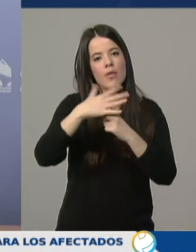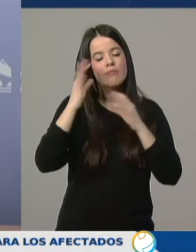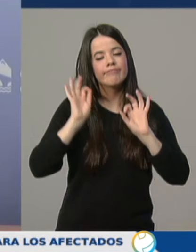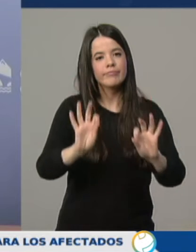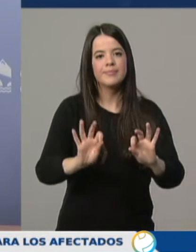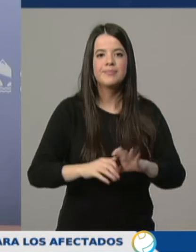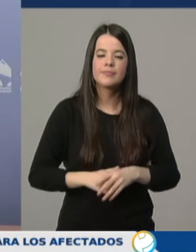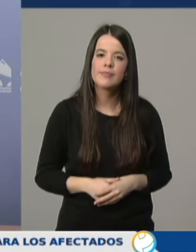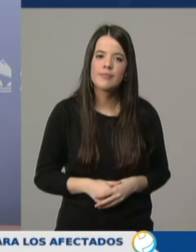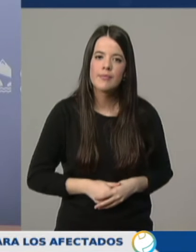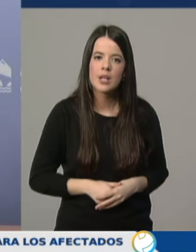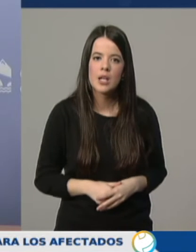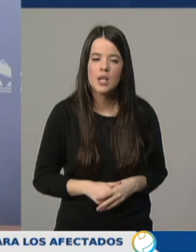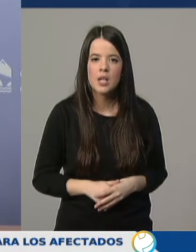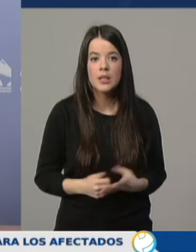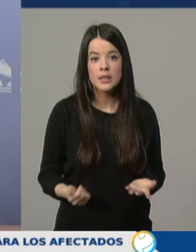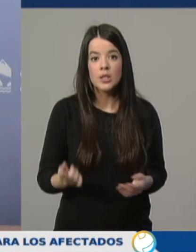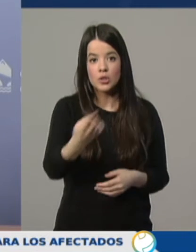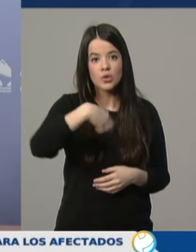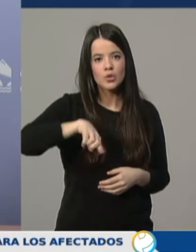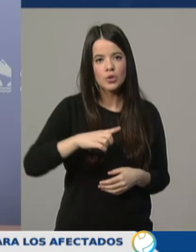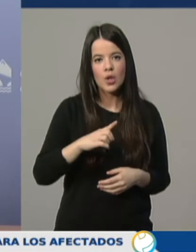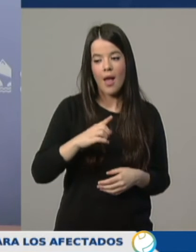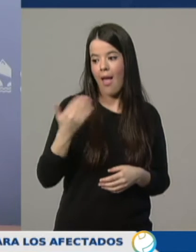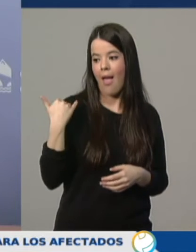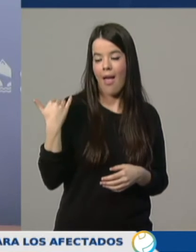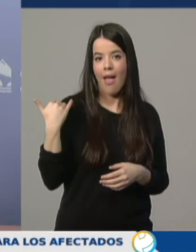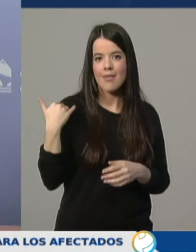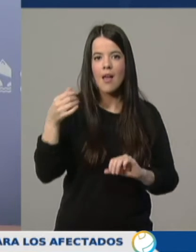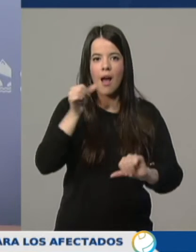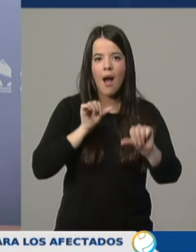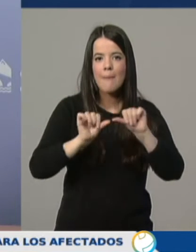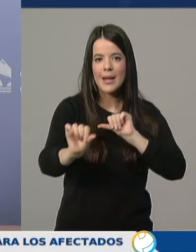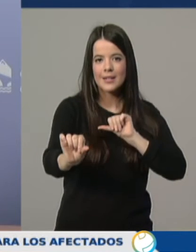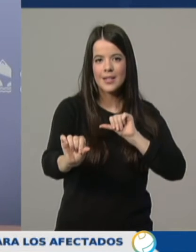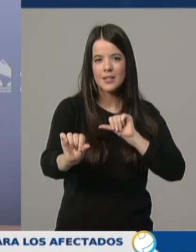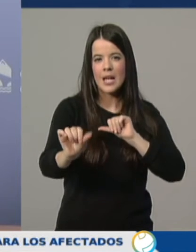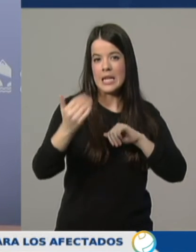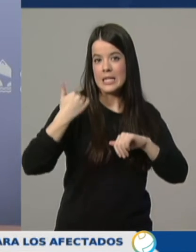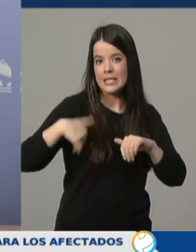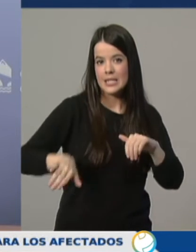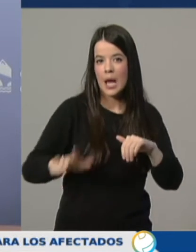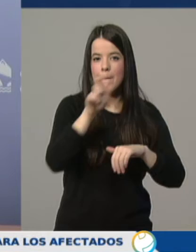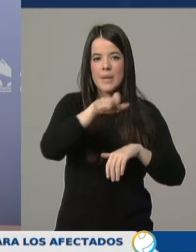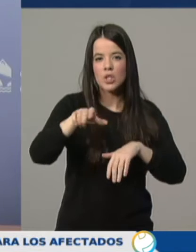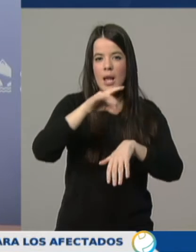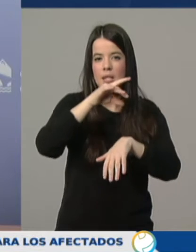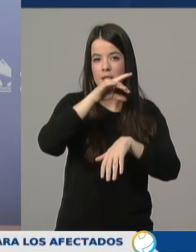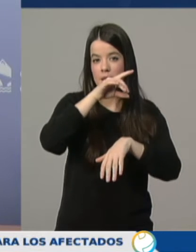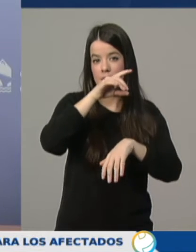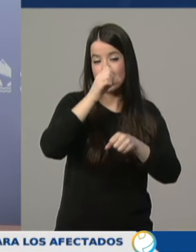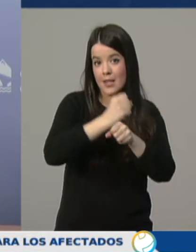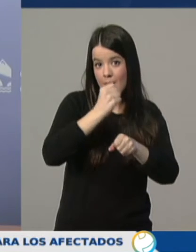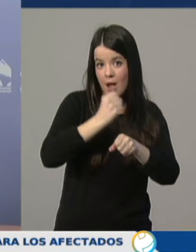Esto hace que podamos disponer desde ayer de, me parece que son 19 efectivos más, decir, 19